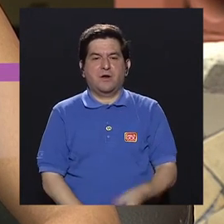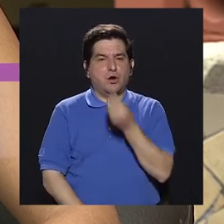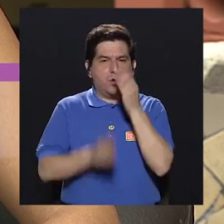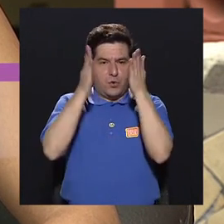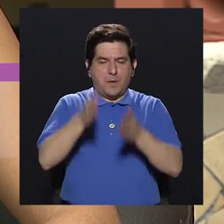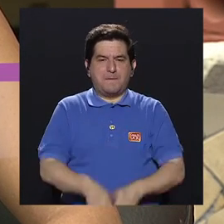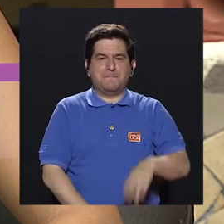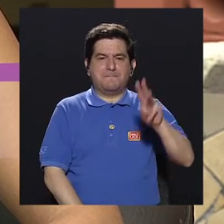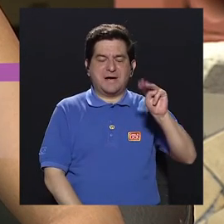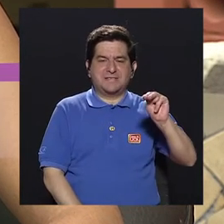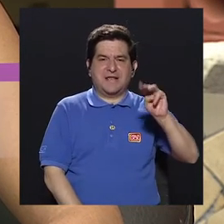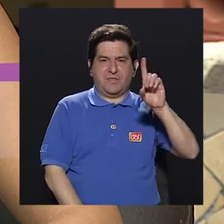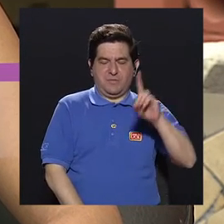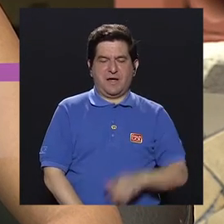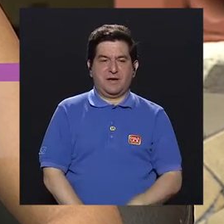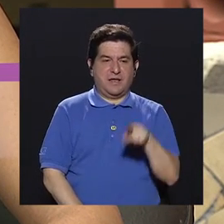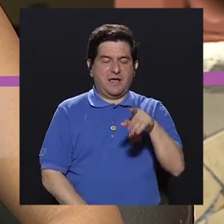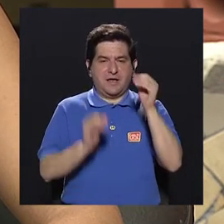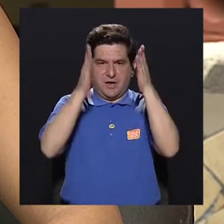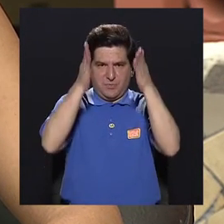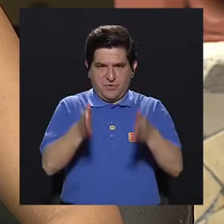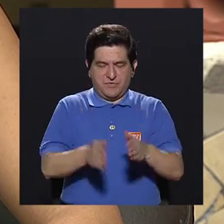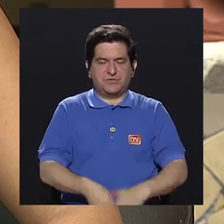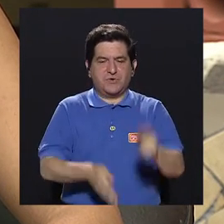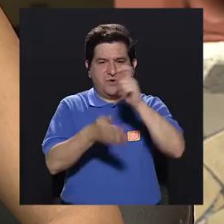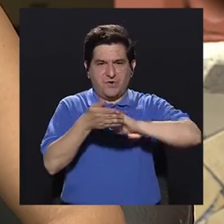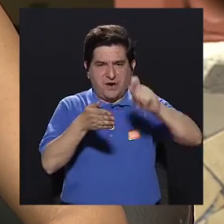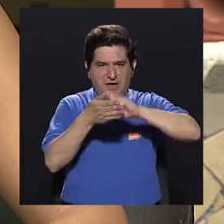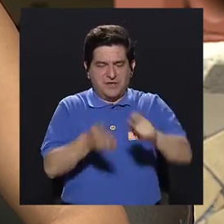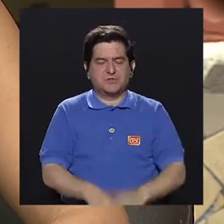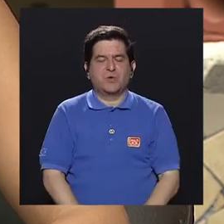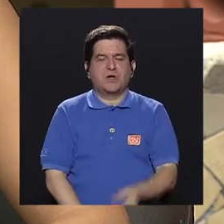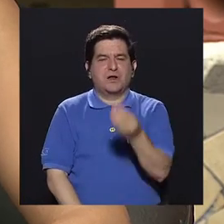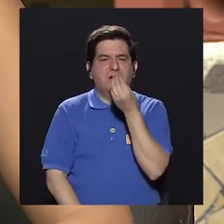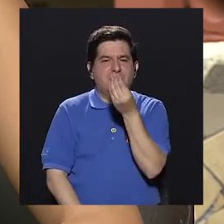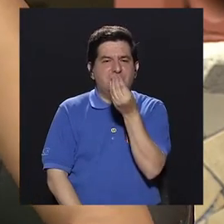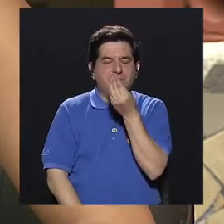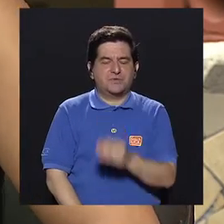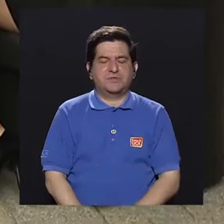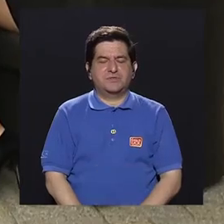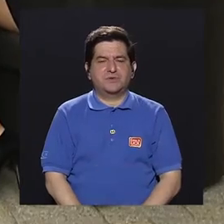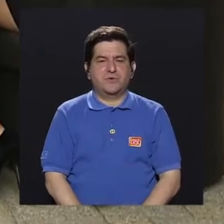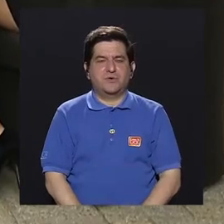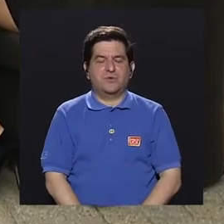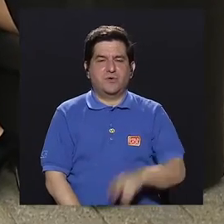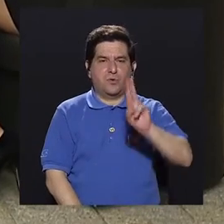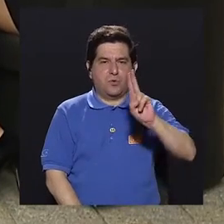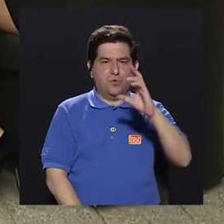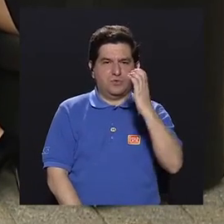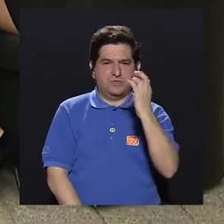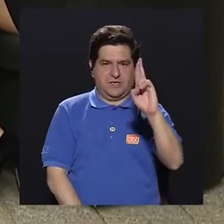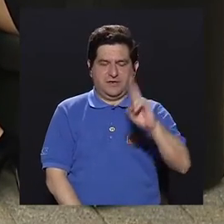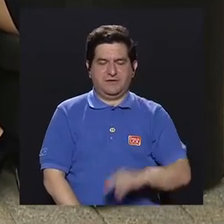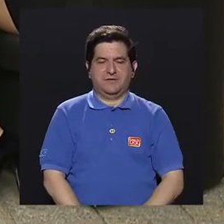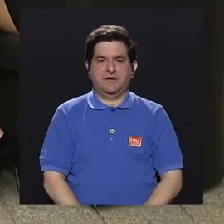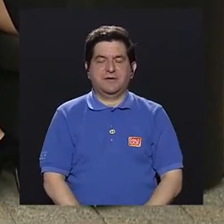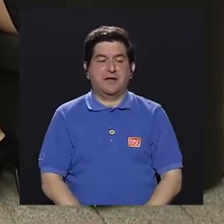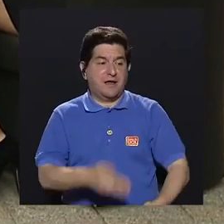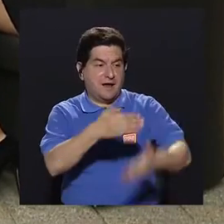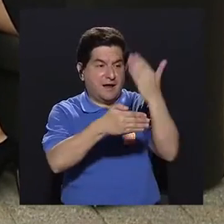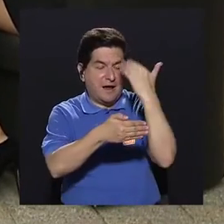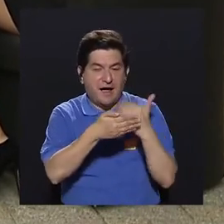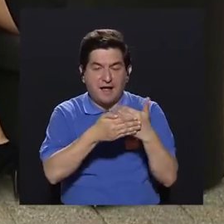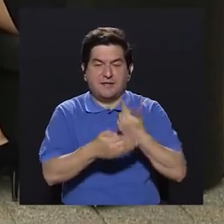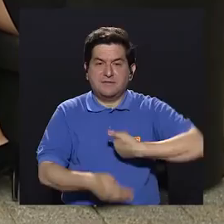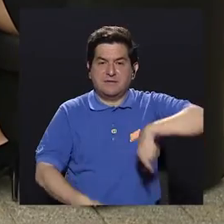la nutricionista Marcela Dumani, ella es docente de la Escuela de Nutrición de la Universidad de Costa Rica. Marcela, en el